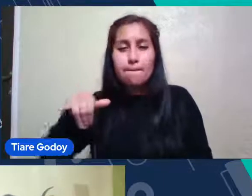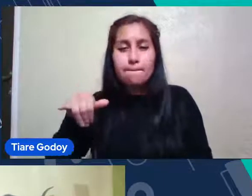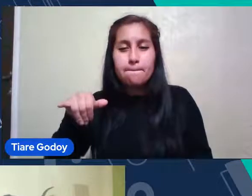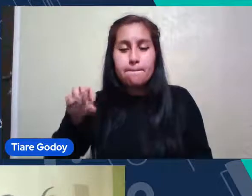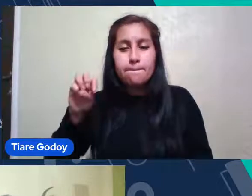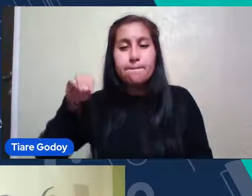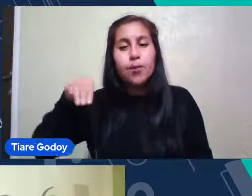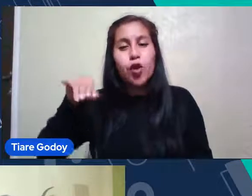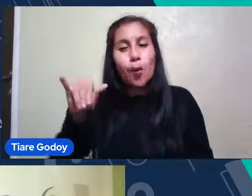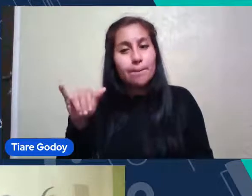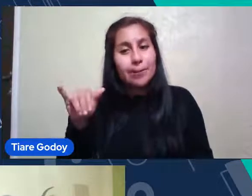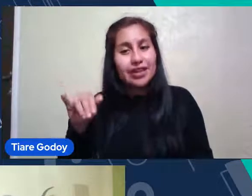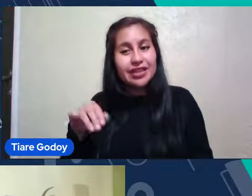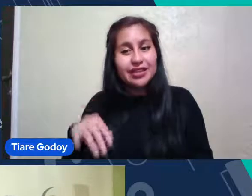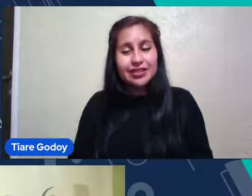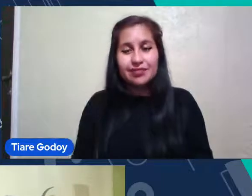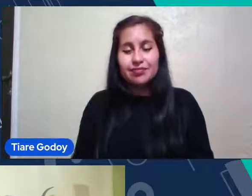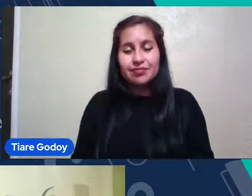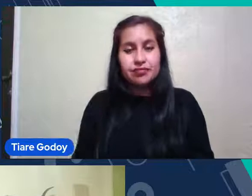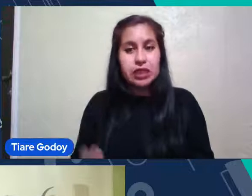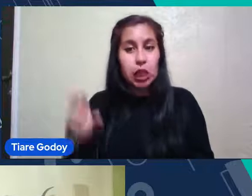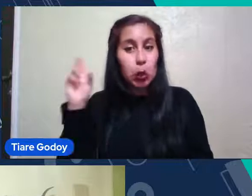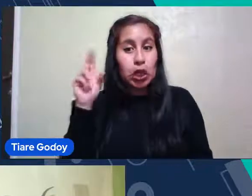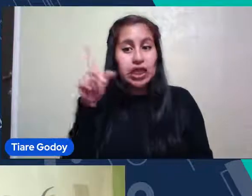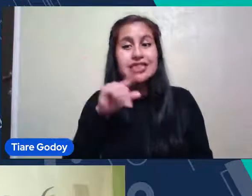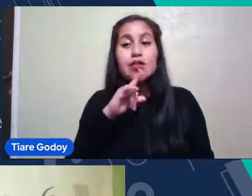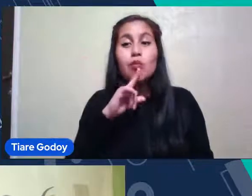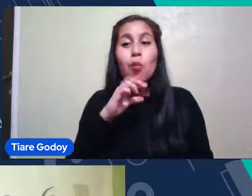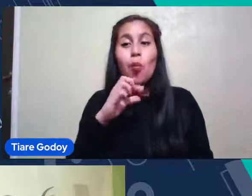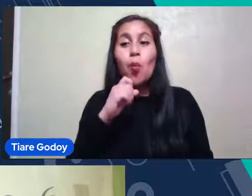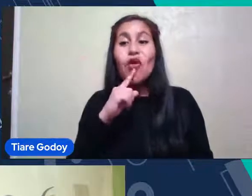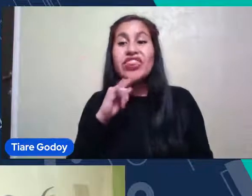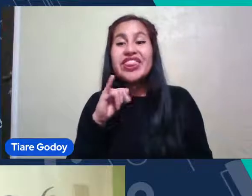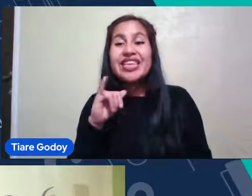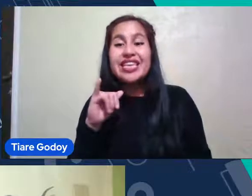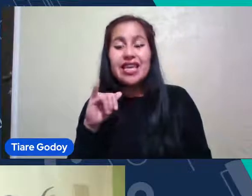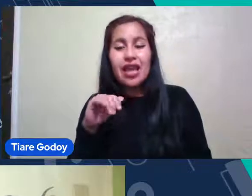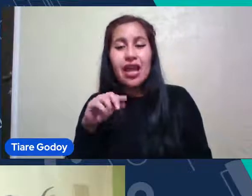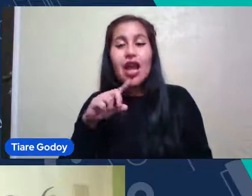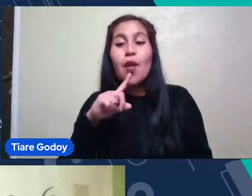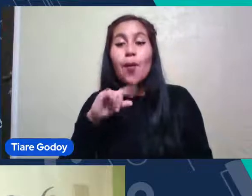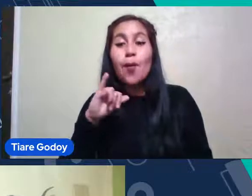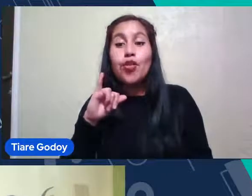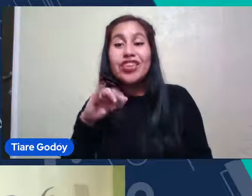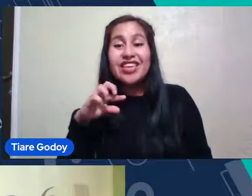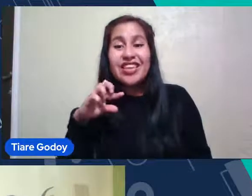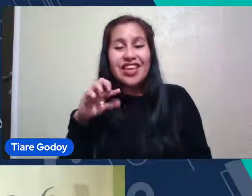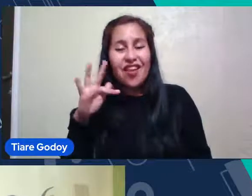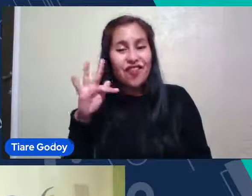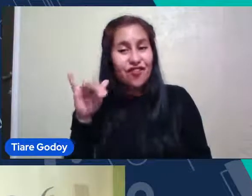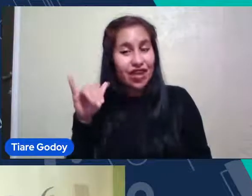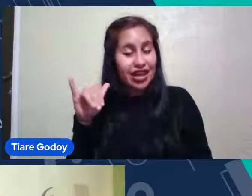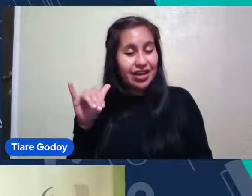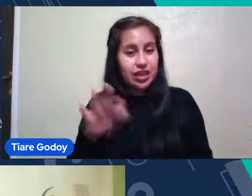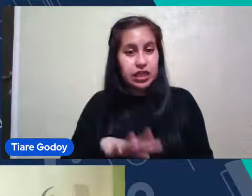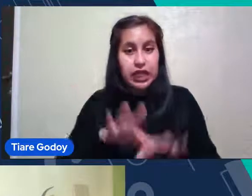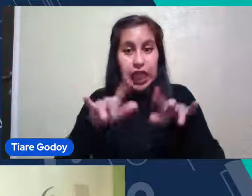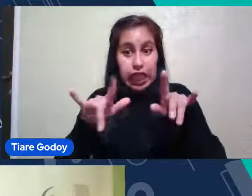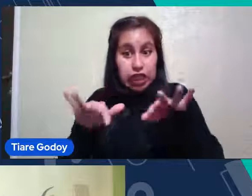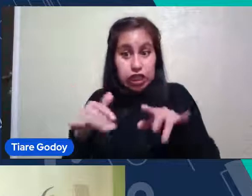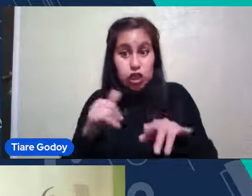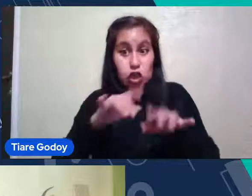Perfecto Lo Vamos Dejar Igual En Nuestro En Los Detalles De La Descripción Del Video De Youtube